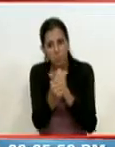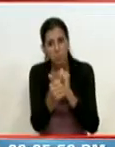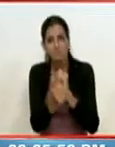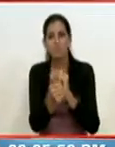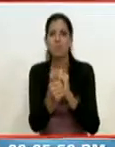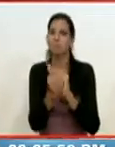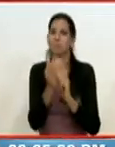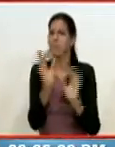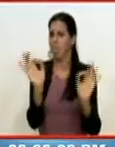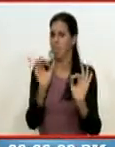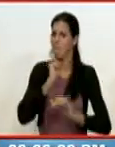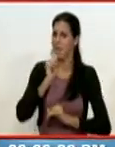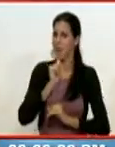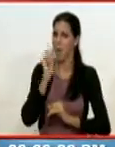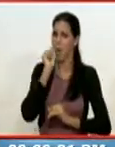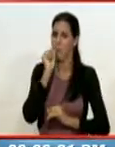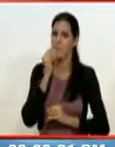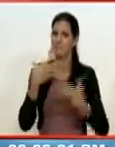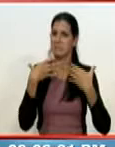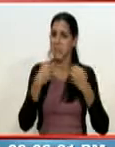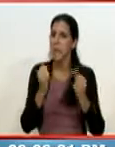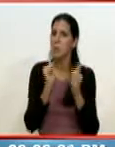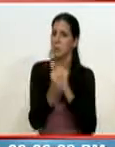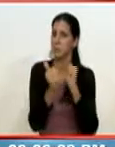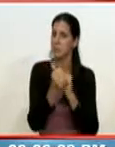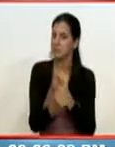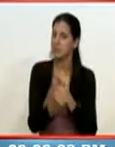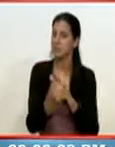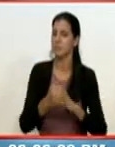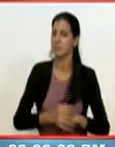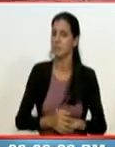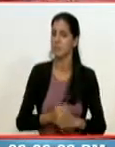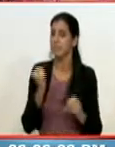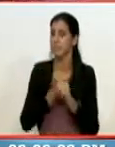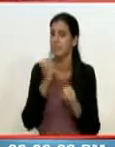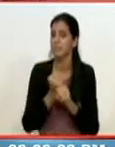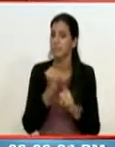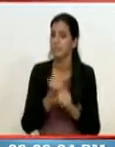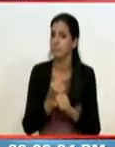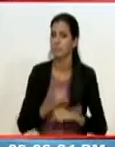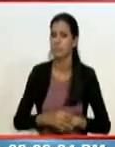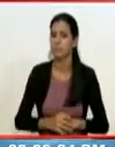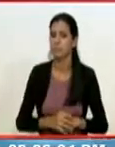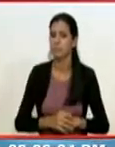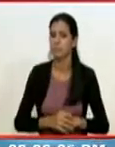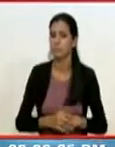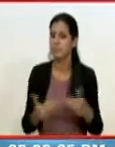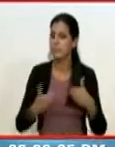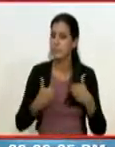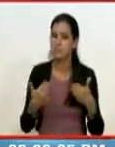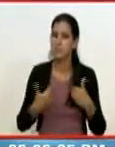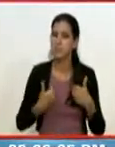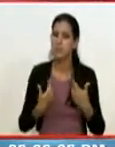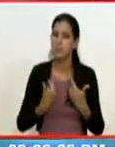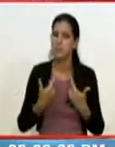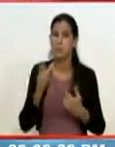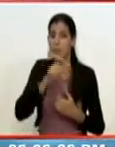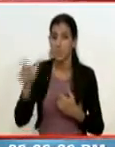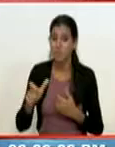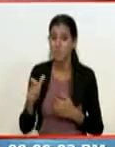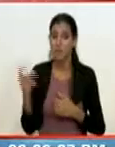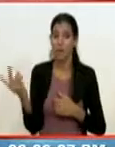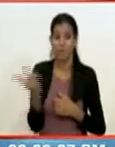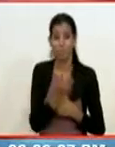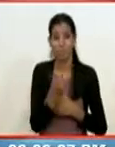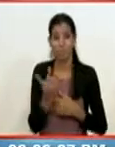reprocharle, porque cuando era un muchacho sano, deportista, trabajador. Víctimas y victimarios se identifican con las dos